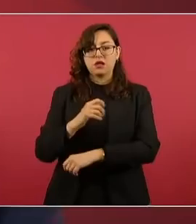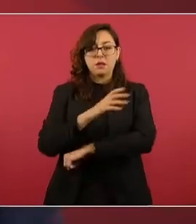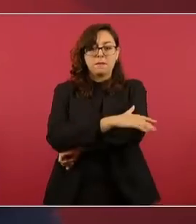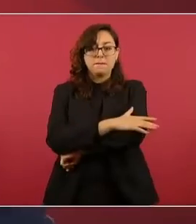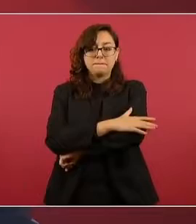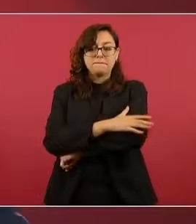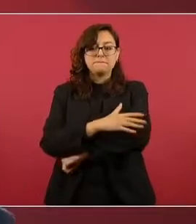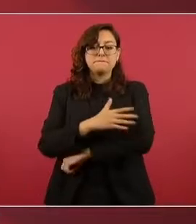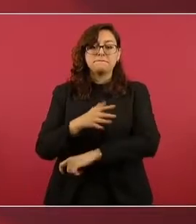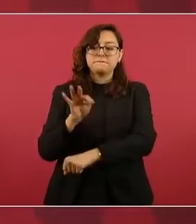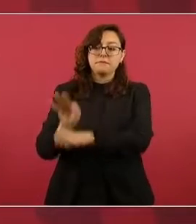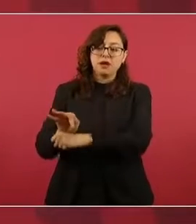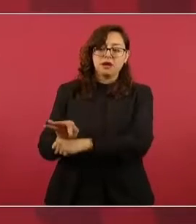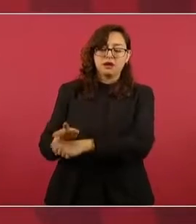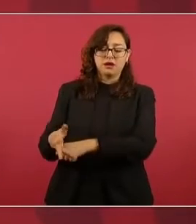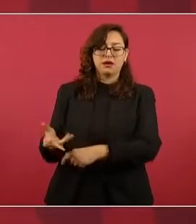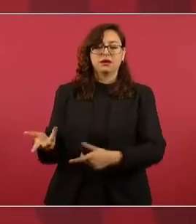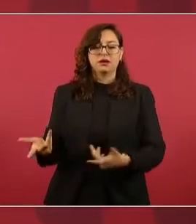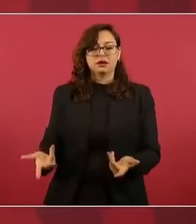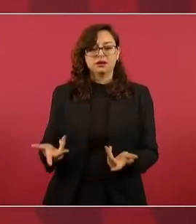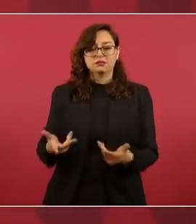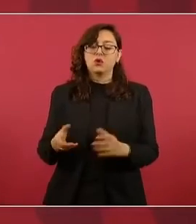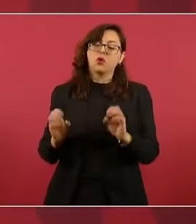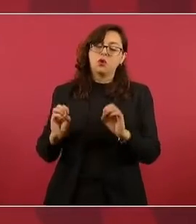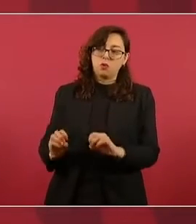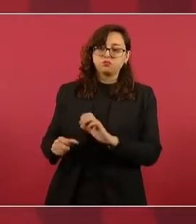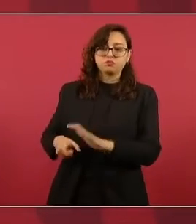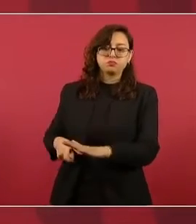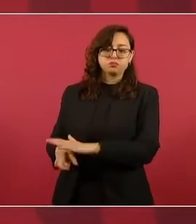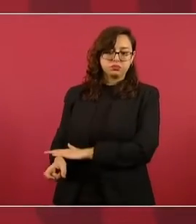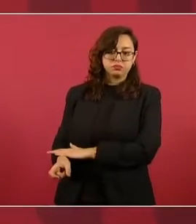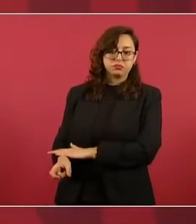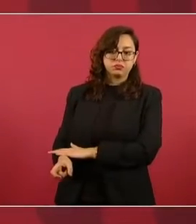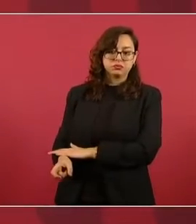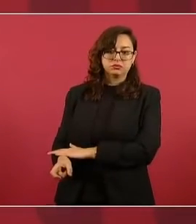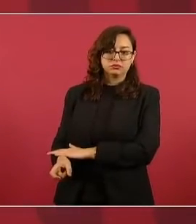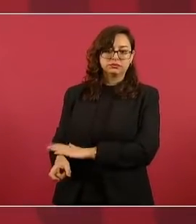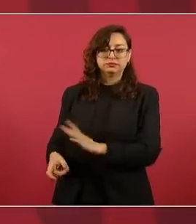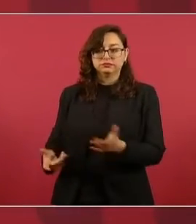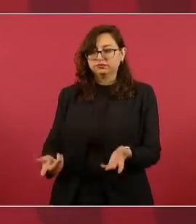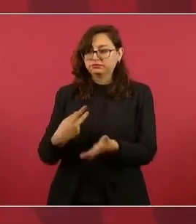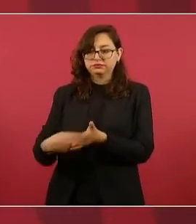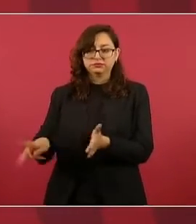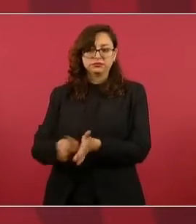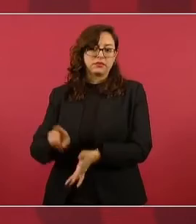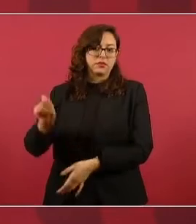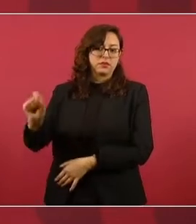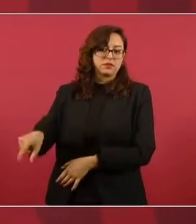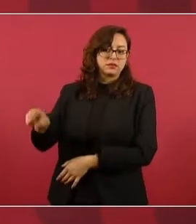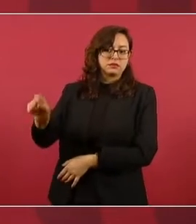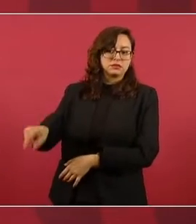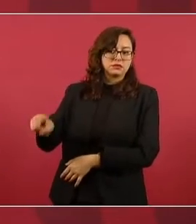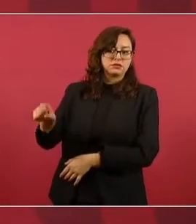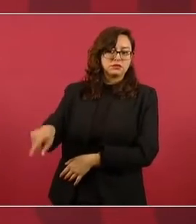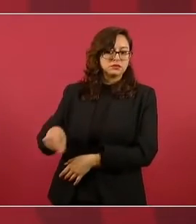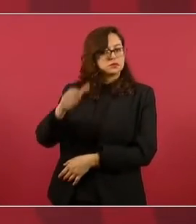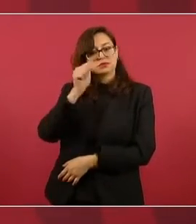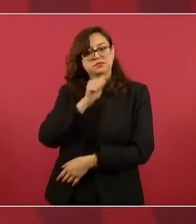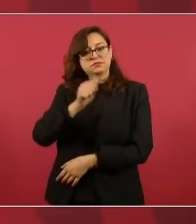o en algunos casos los que dan dinero, todos los que tienen las plazas.